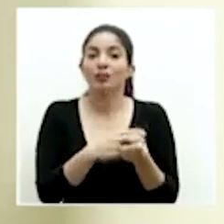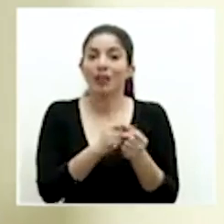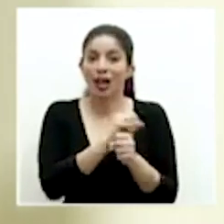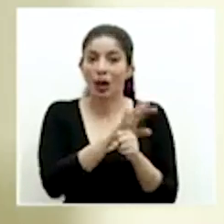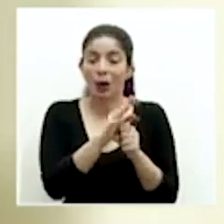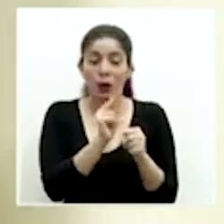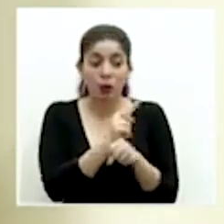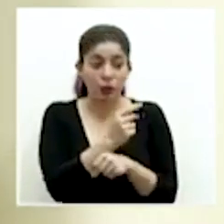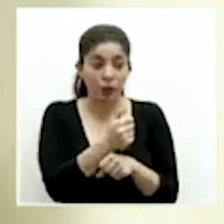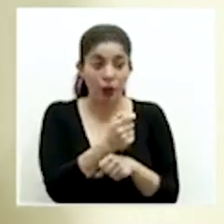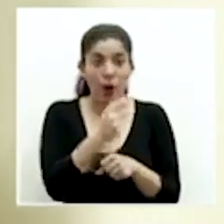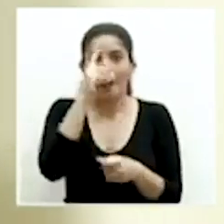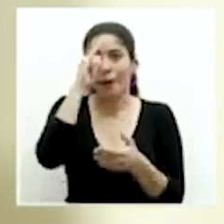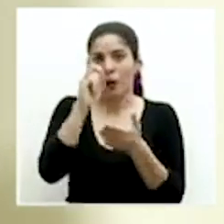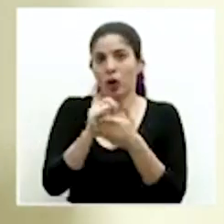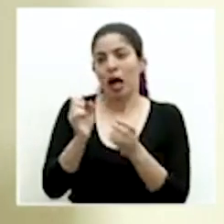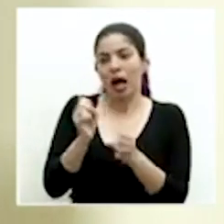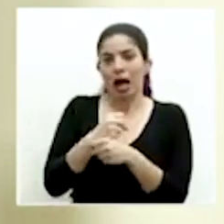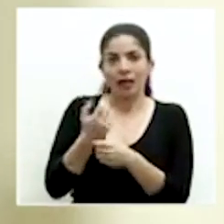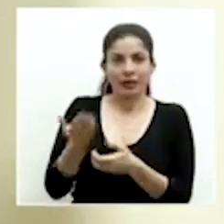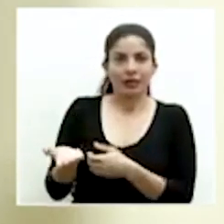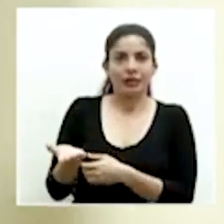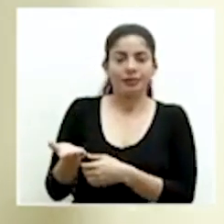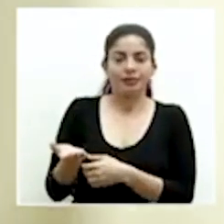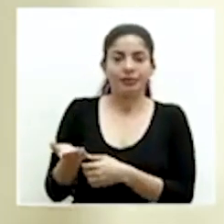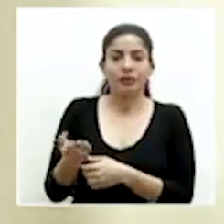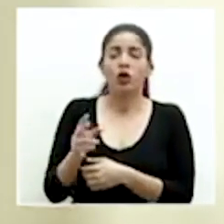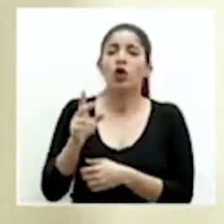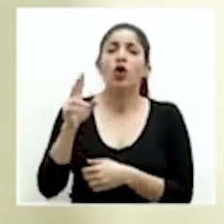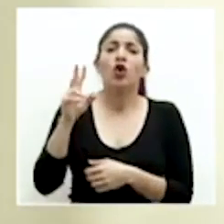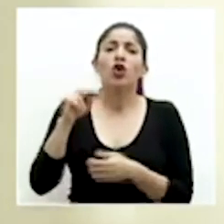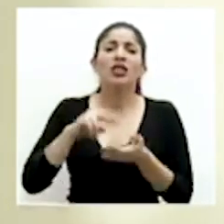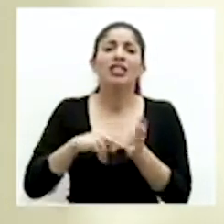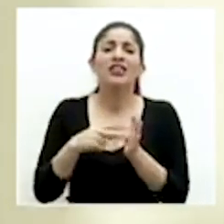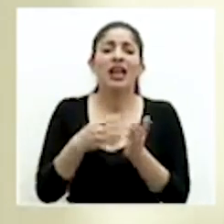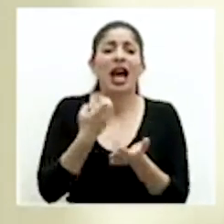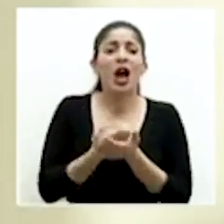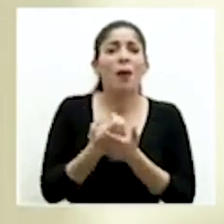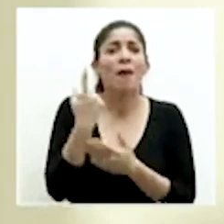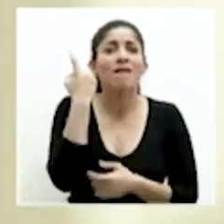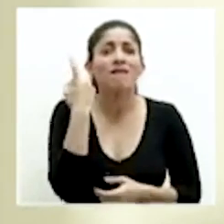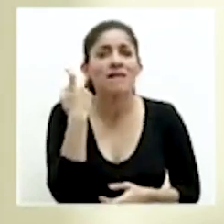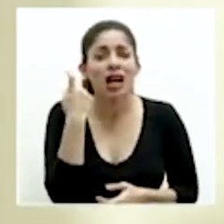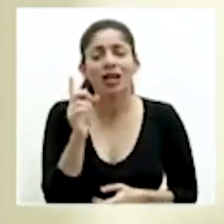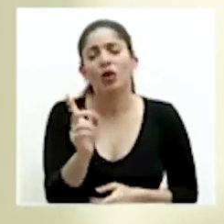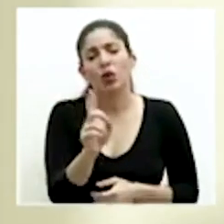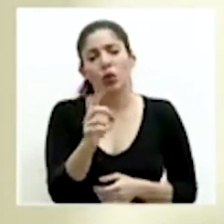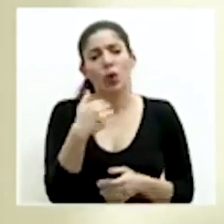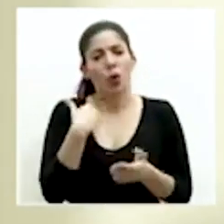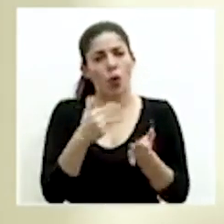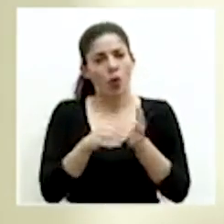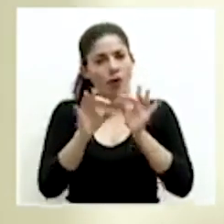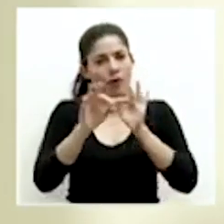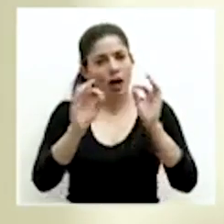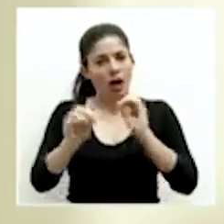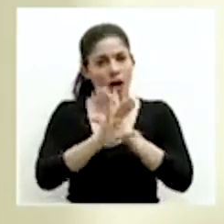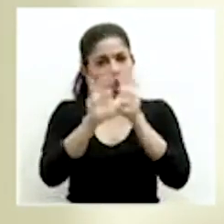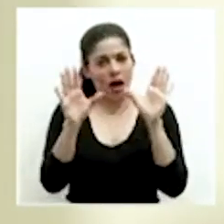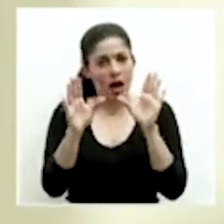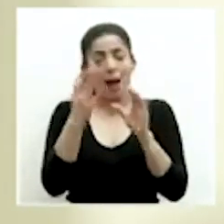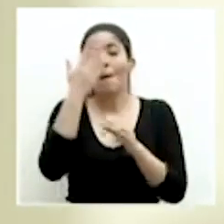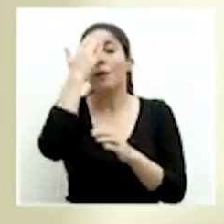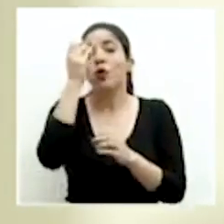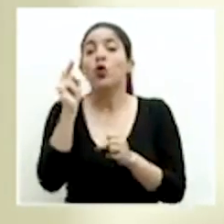es que estamos haciendo esto no por un faltante recursos, que esa es otra cosa que quiero aclarar, sino